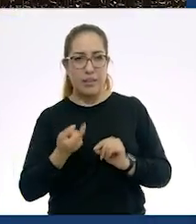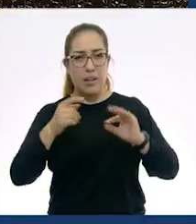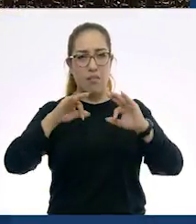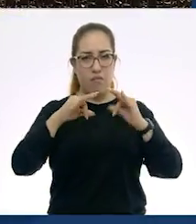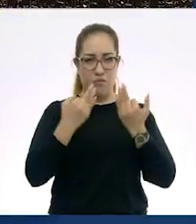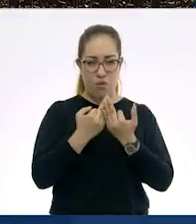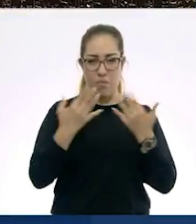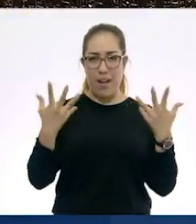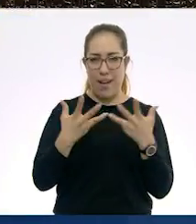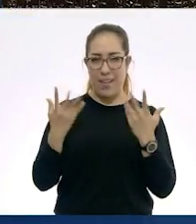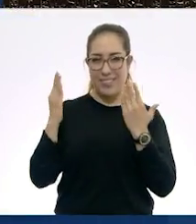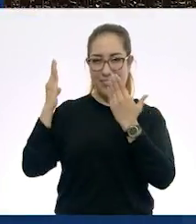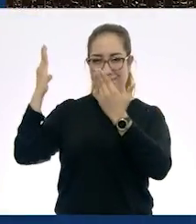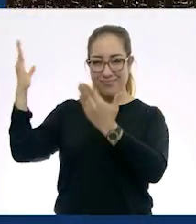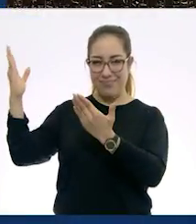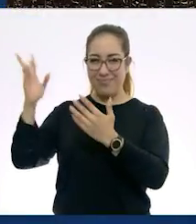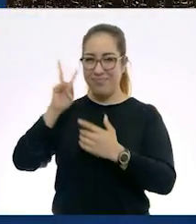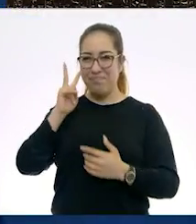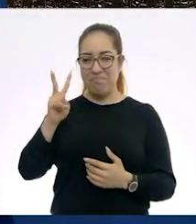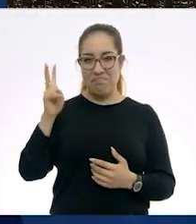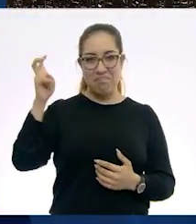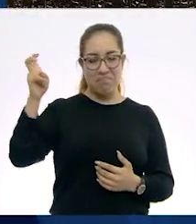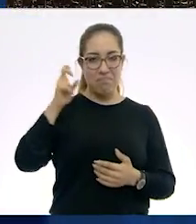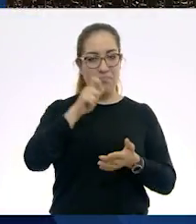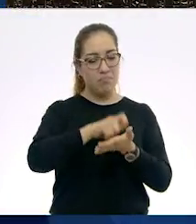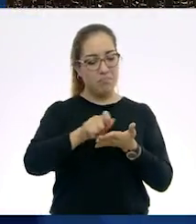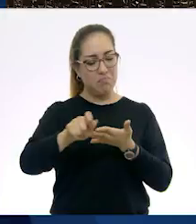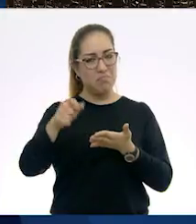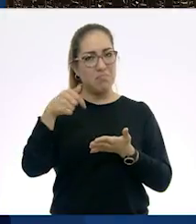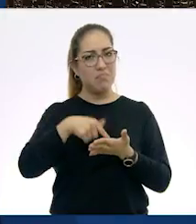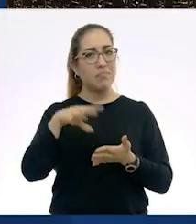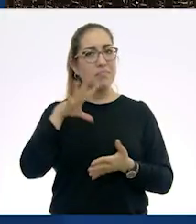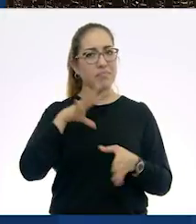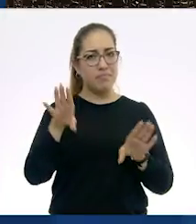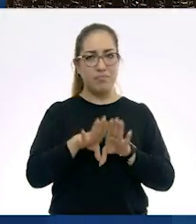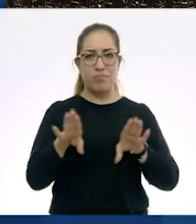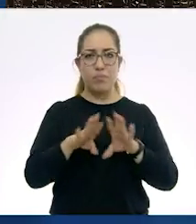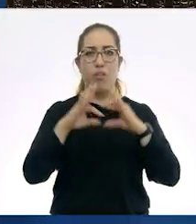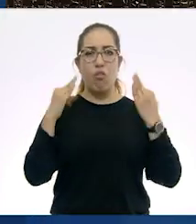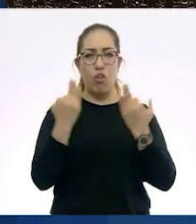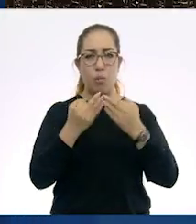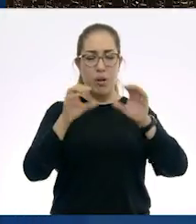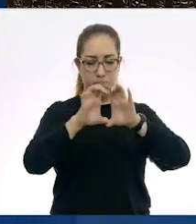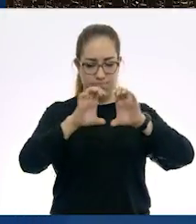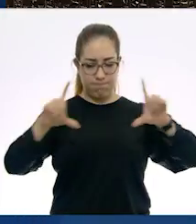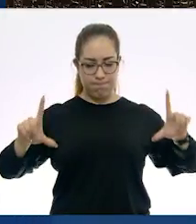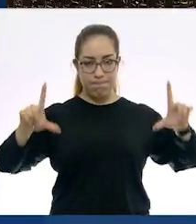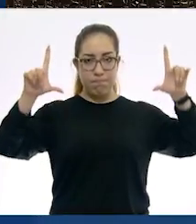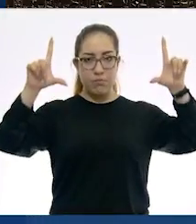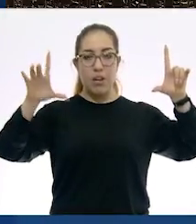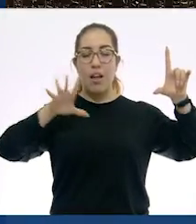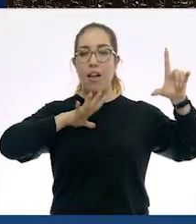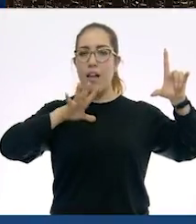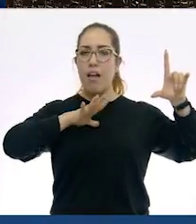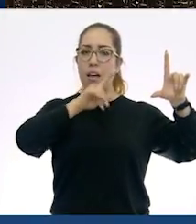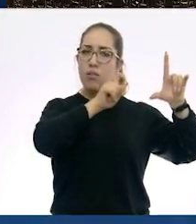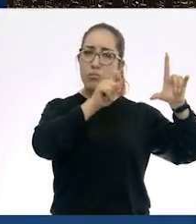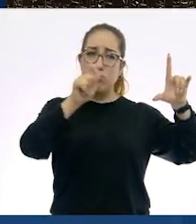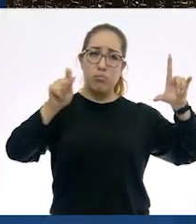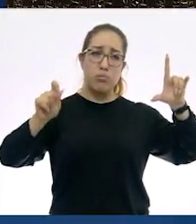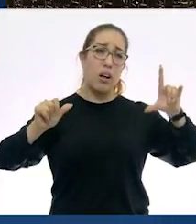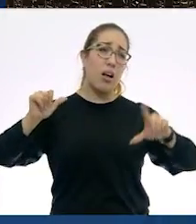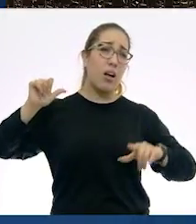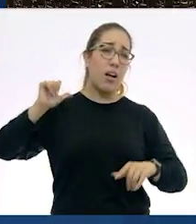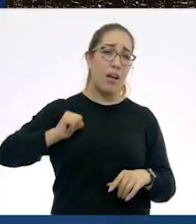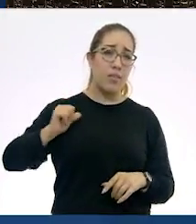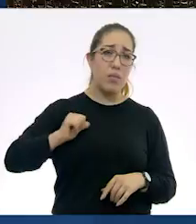Vemos que con esta escritura se escribió un código que es uno de los sistemas legales más antiguos de los que